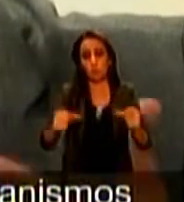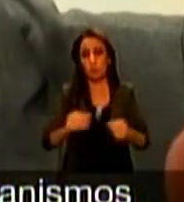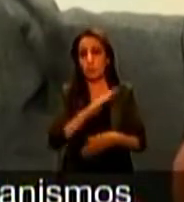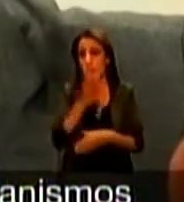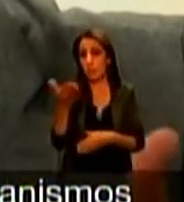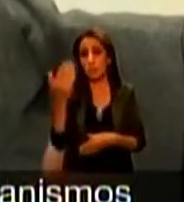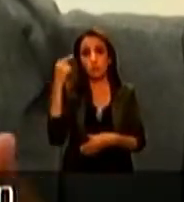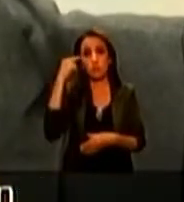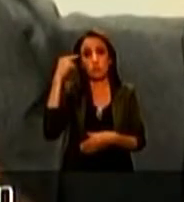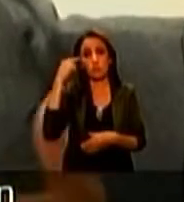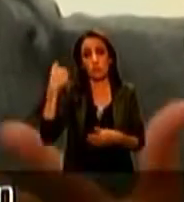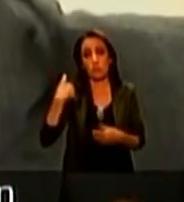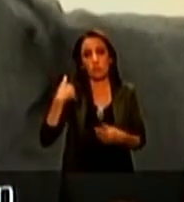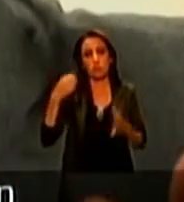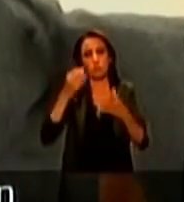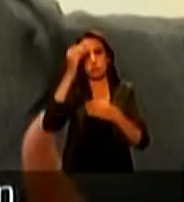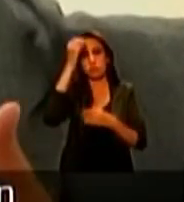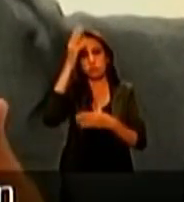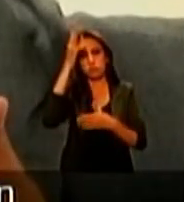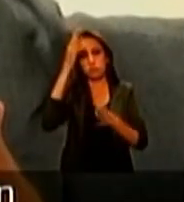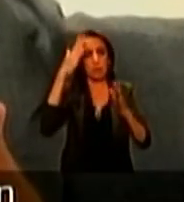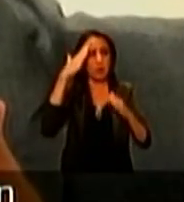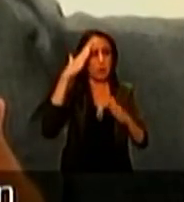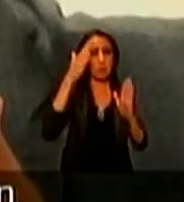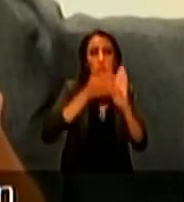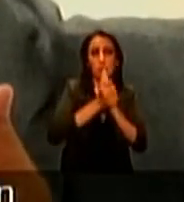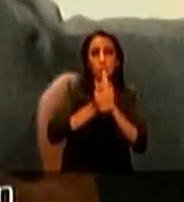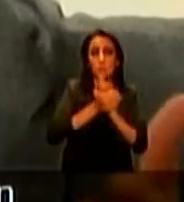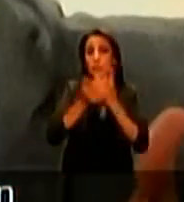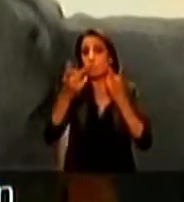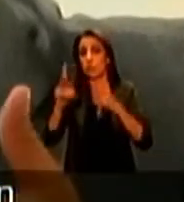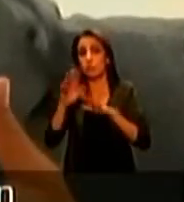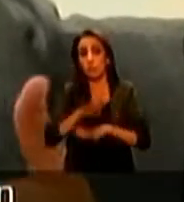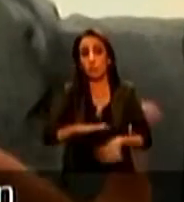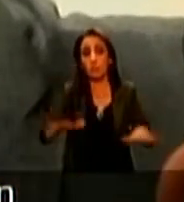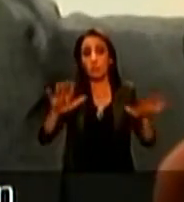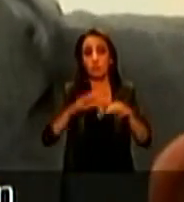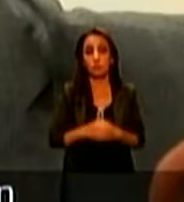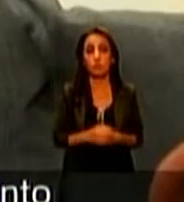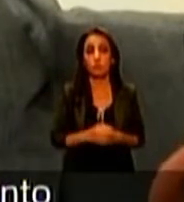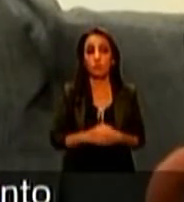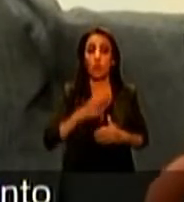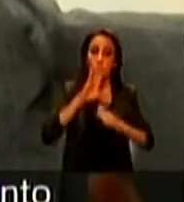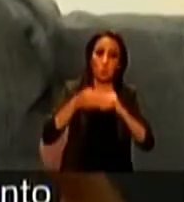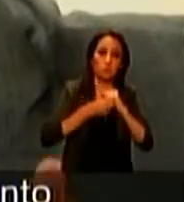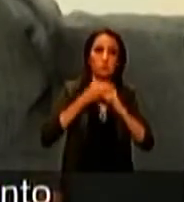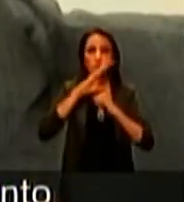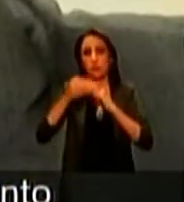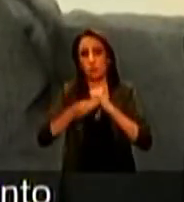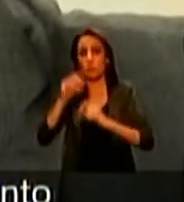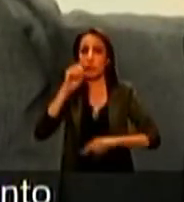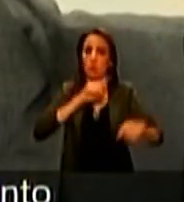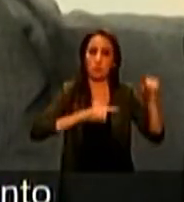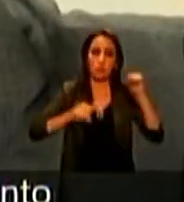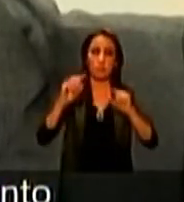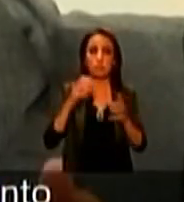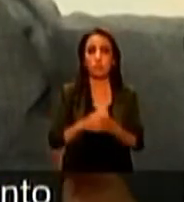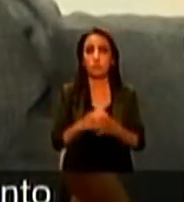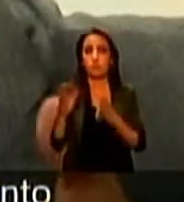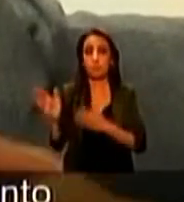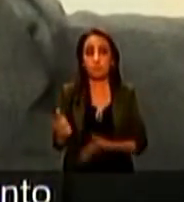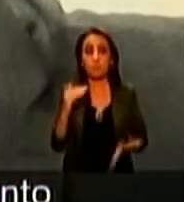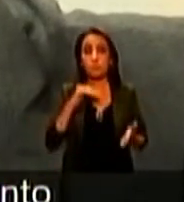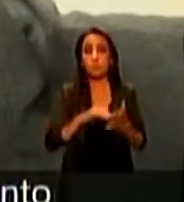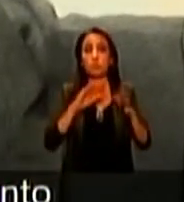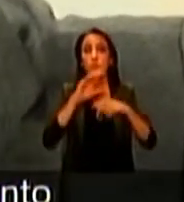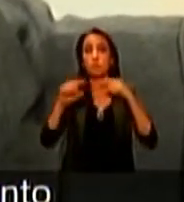mucho conocimiento, mucha capacidad técnica, en toda la región, en todo el hemisferio, nos aporten con ese conocimiento para